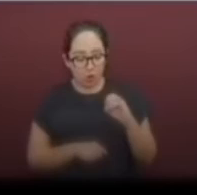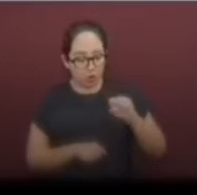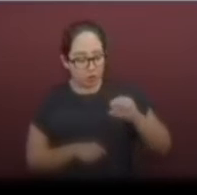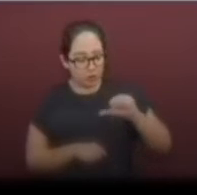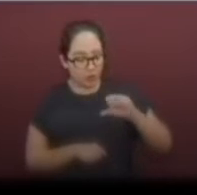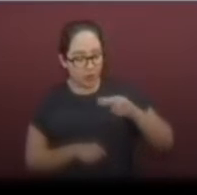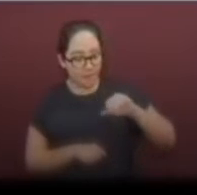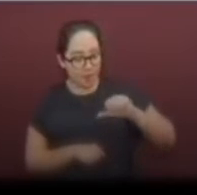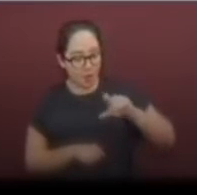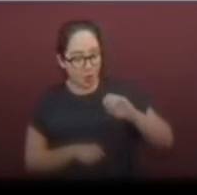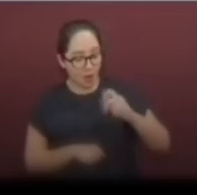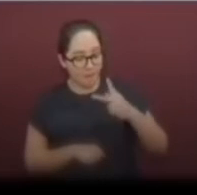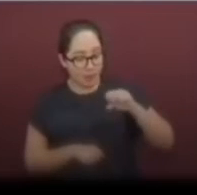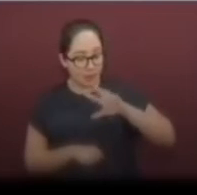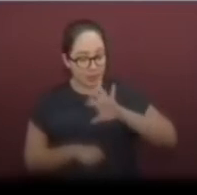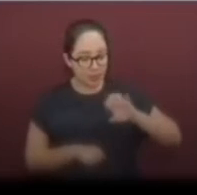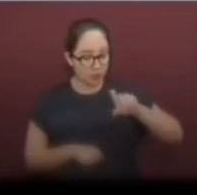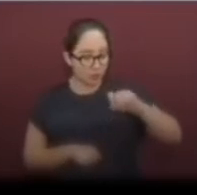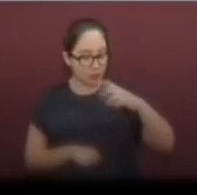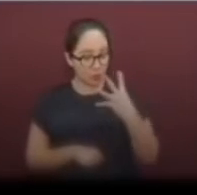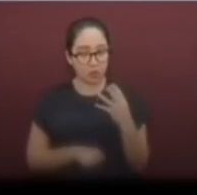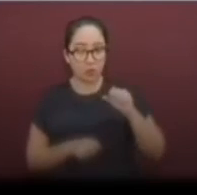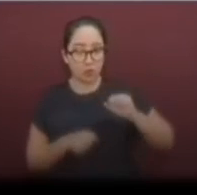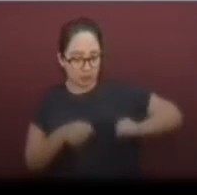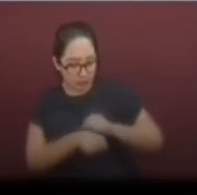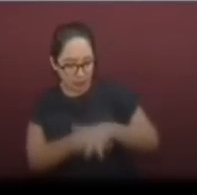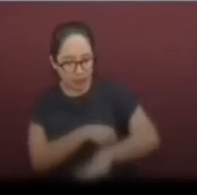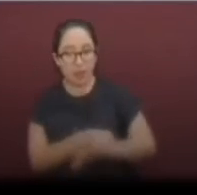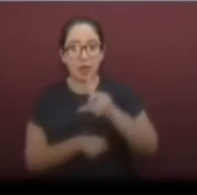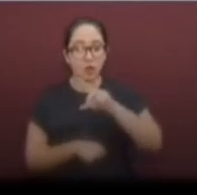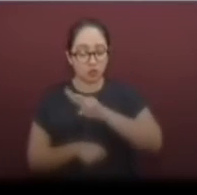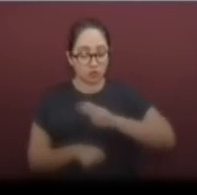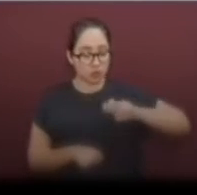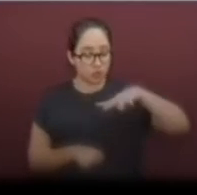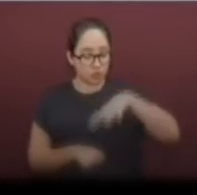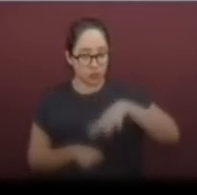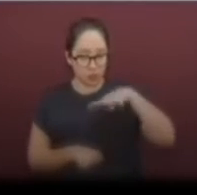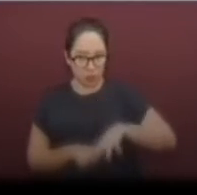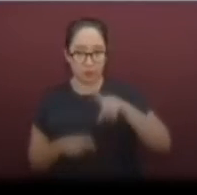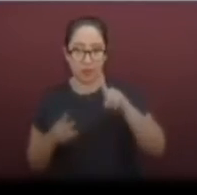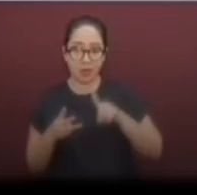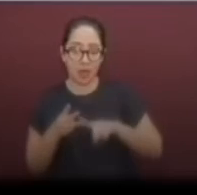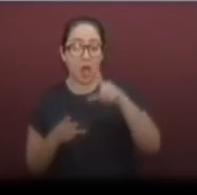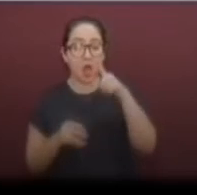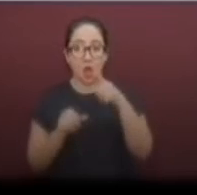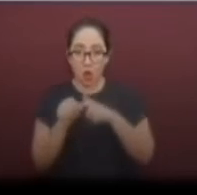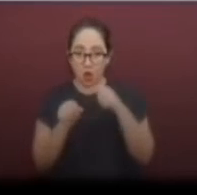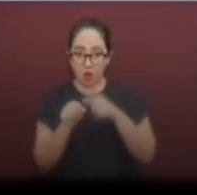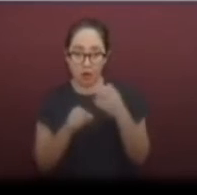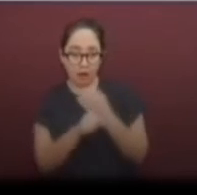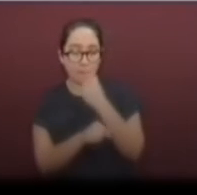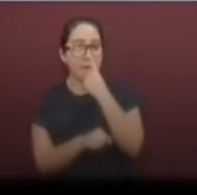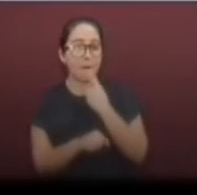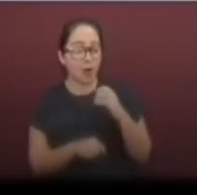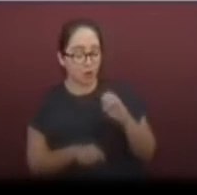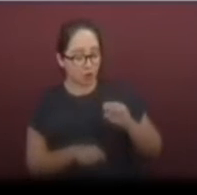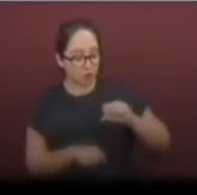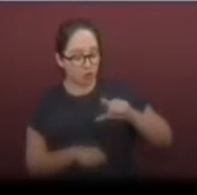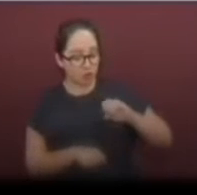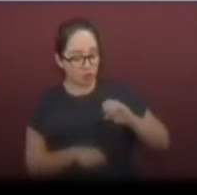224. San Andrés, Tuxtla, 219. En ladrillo, Cozoleacaque,